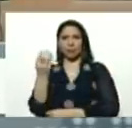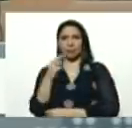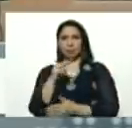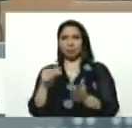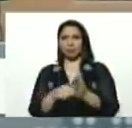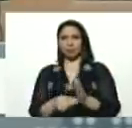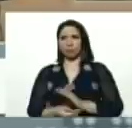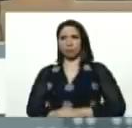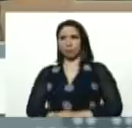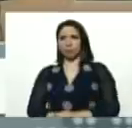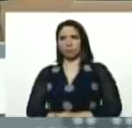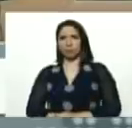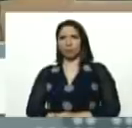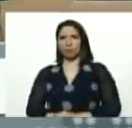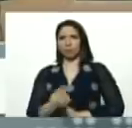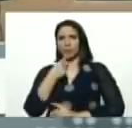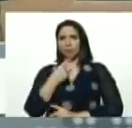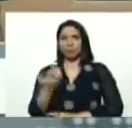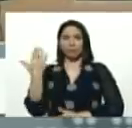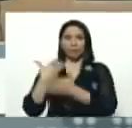lo decíamos en estos días,